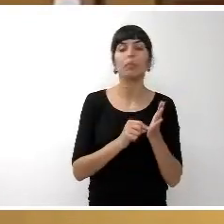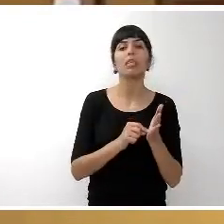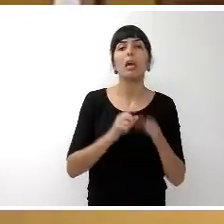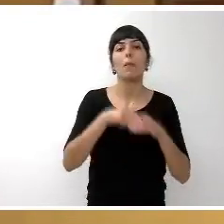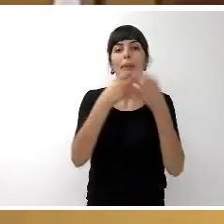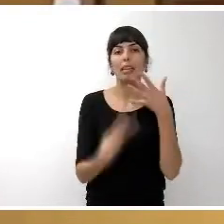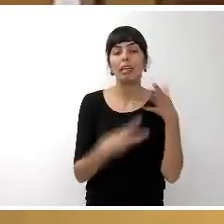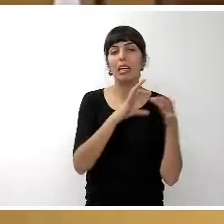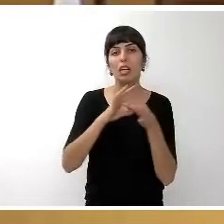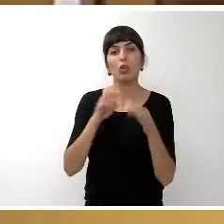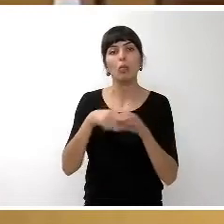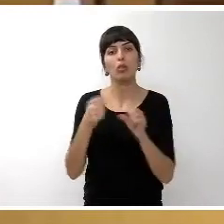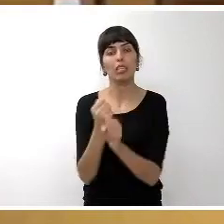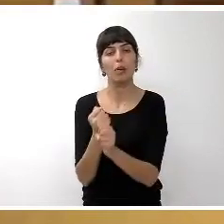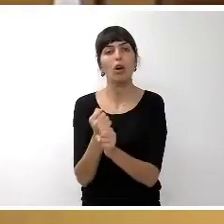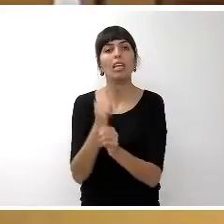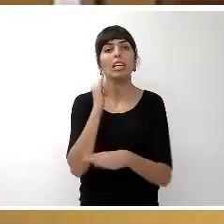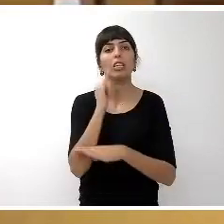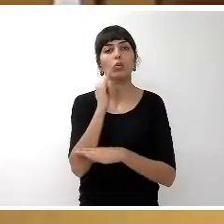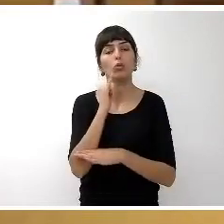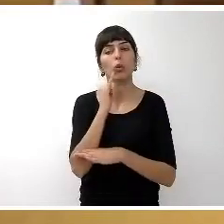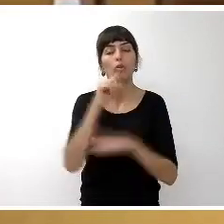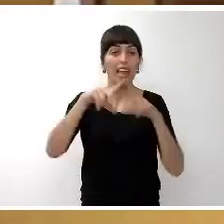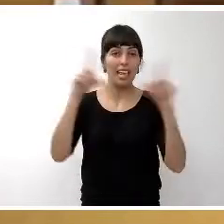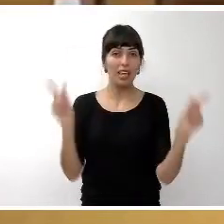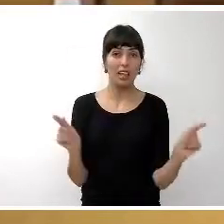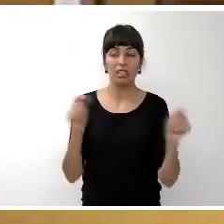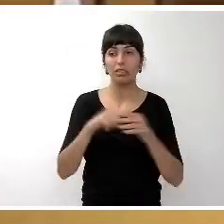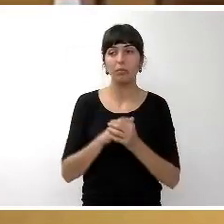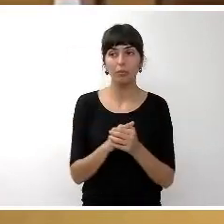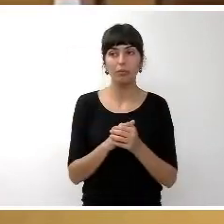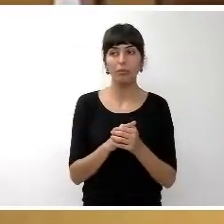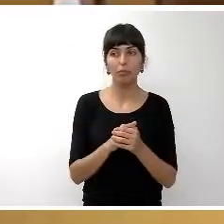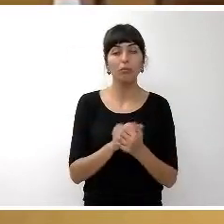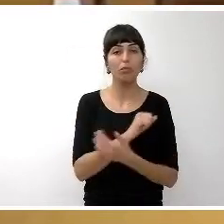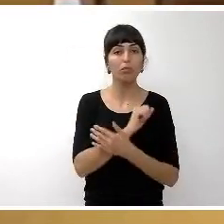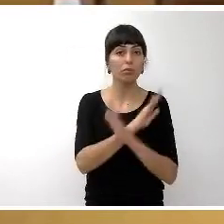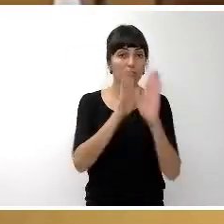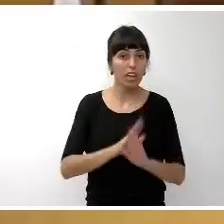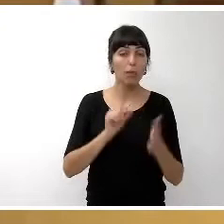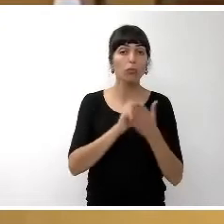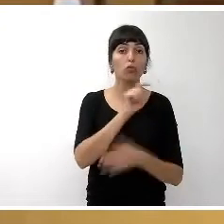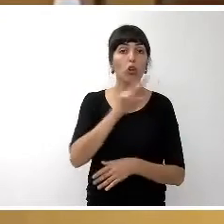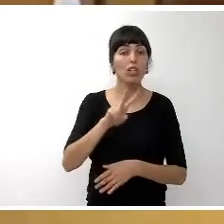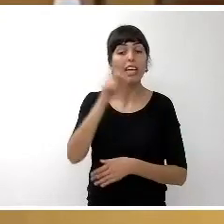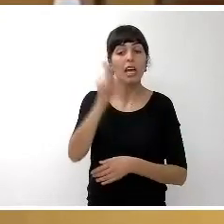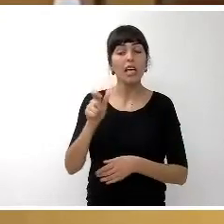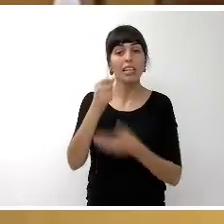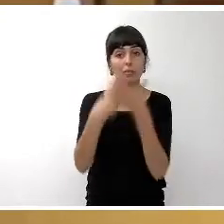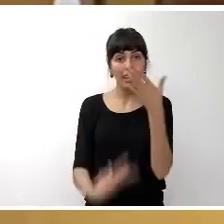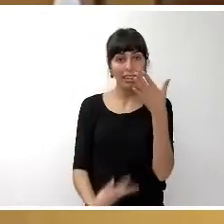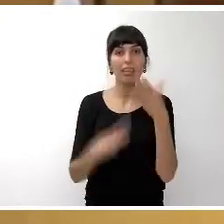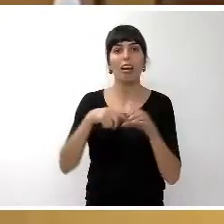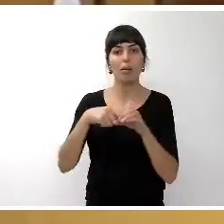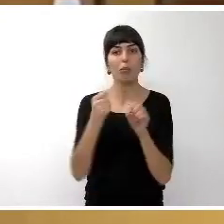de puestos de trabajo del Organismo Autónomo Instituto Insular de Atención Social y Sociosanitaria. Y, finalmente, el punto 12, la plantilla y relación de puestos de trabajo